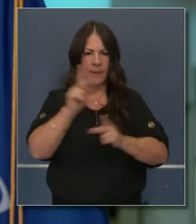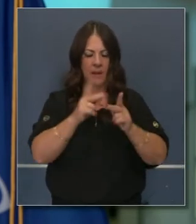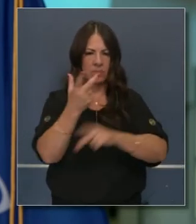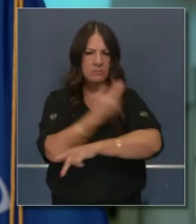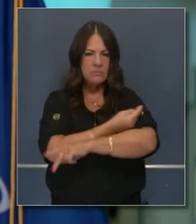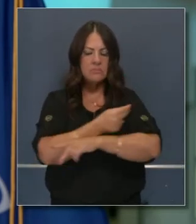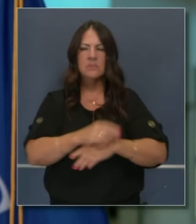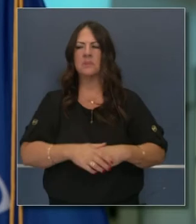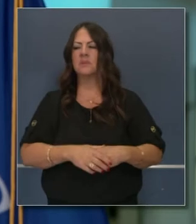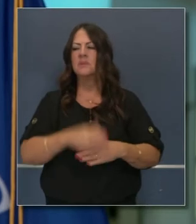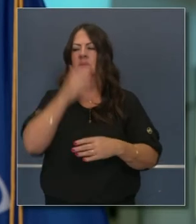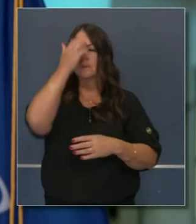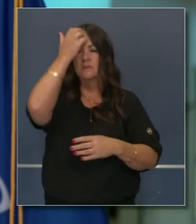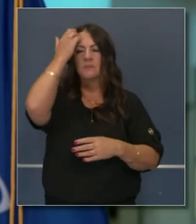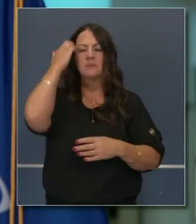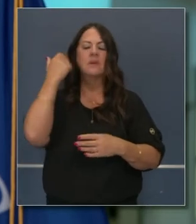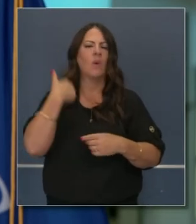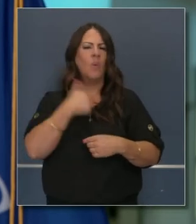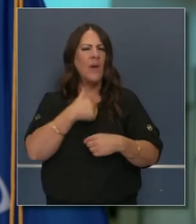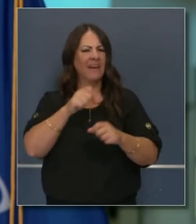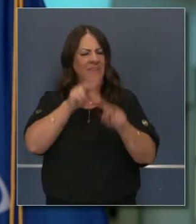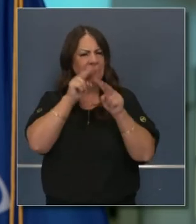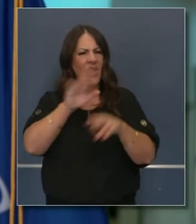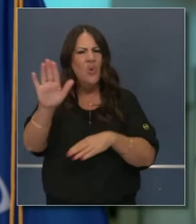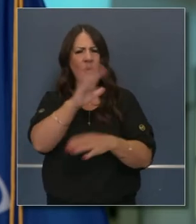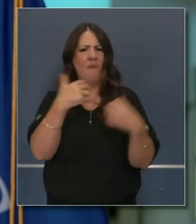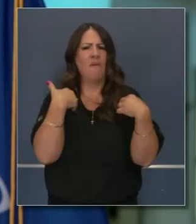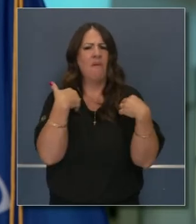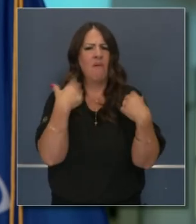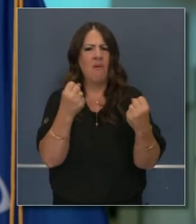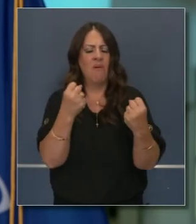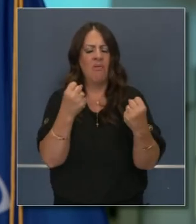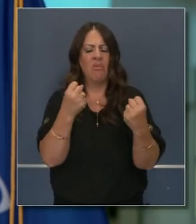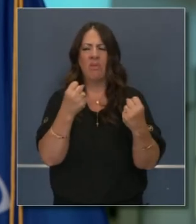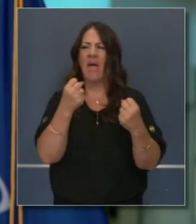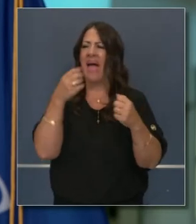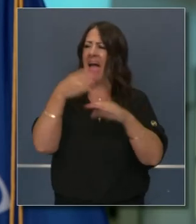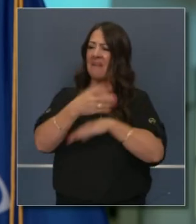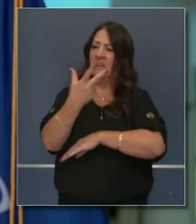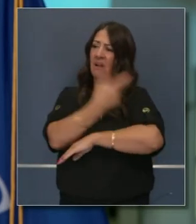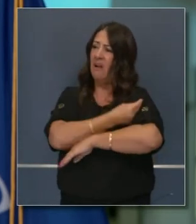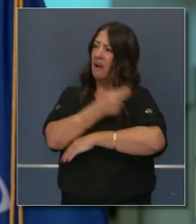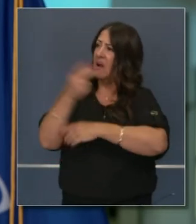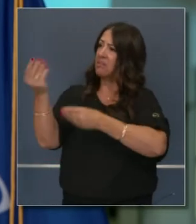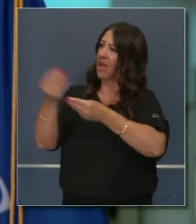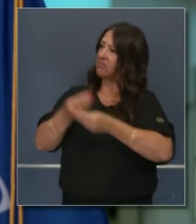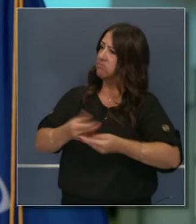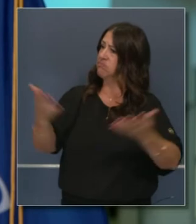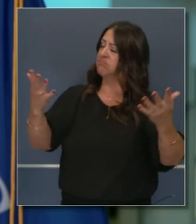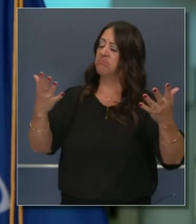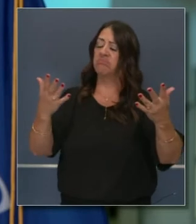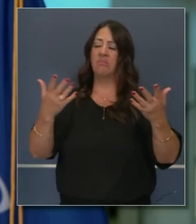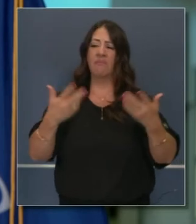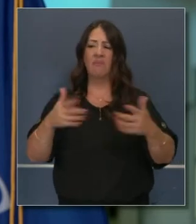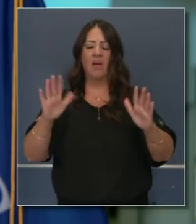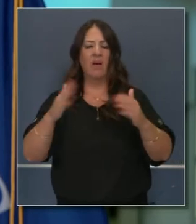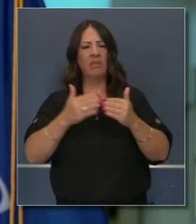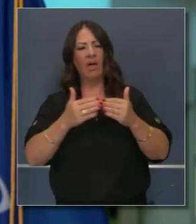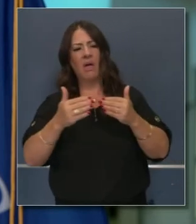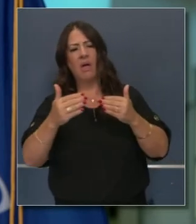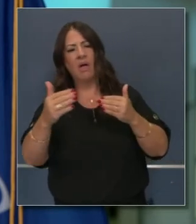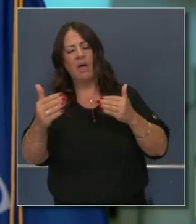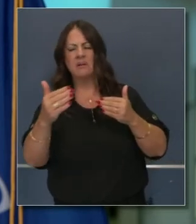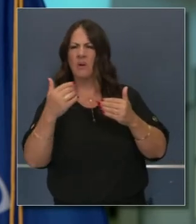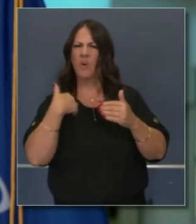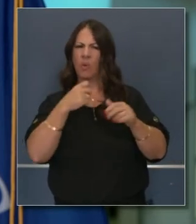de las vacunas, pero monitoreando el resultado, monitoreando la salud de las personas después de las vacunas, después de que sean